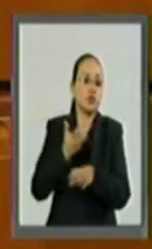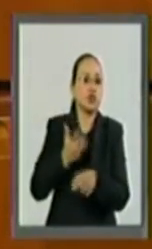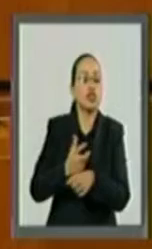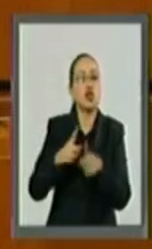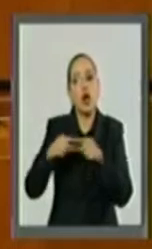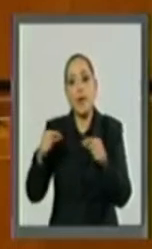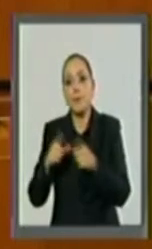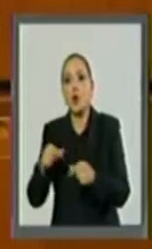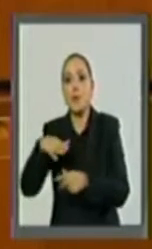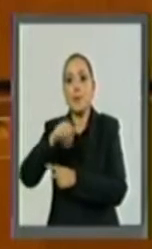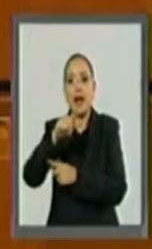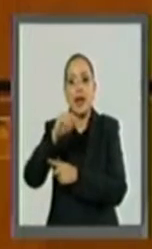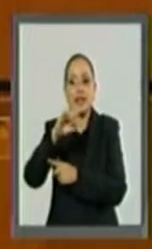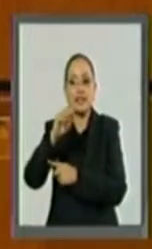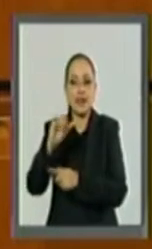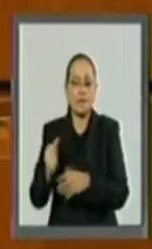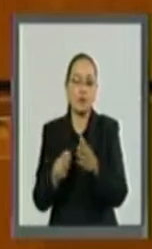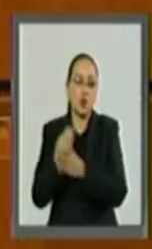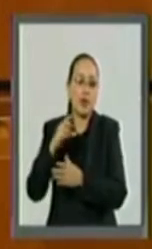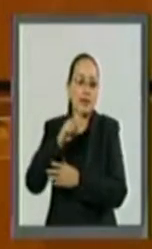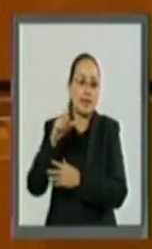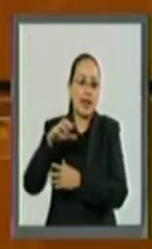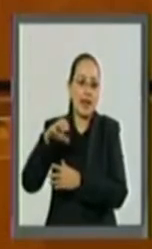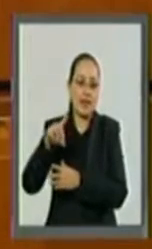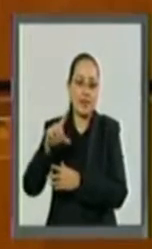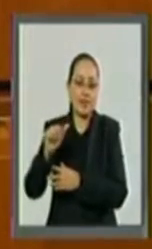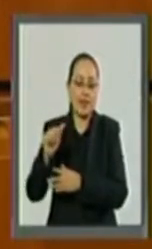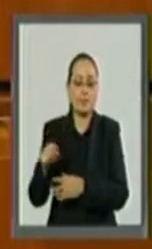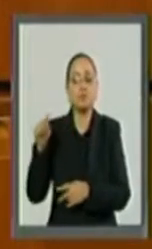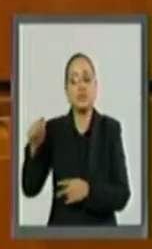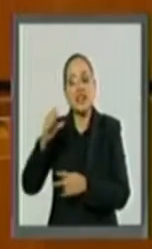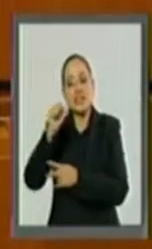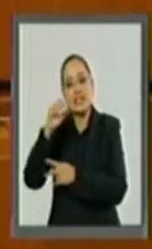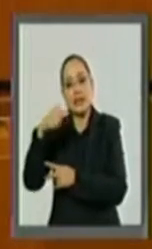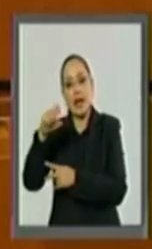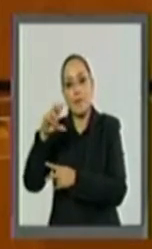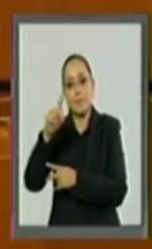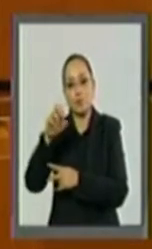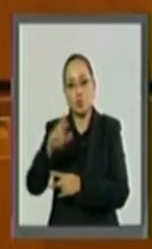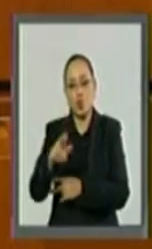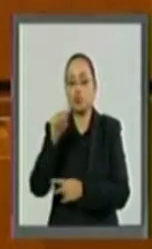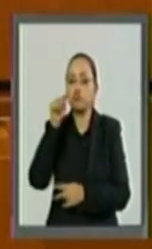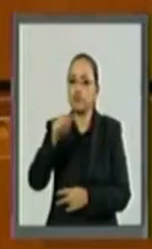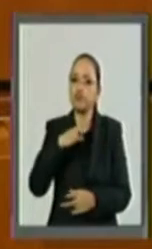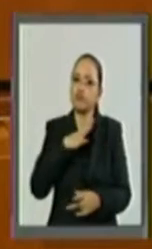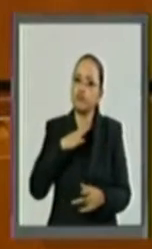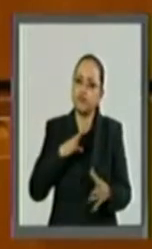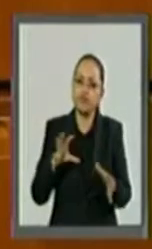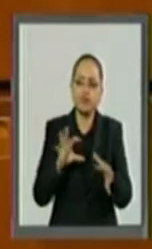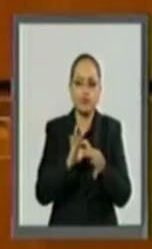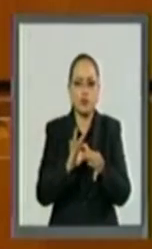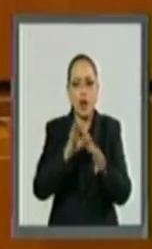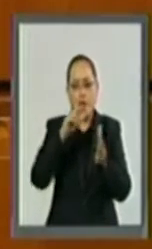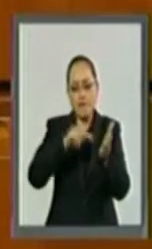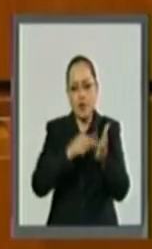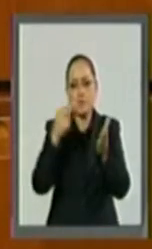Malasia, Nueva Zelanda, Perú y Singapur, firmaron este tratado